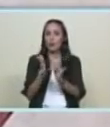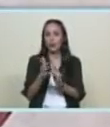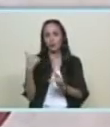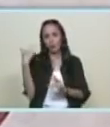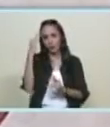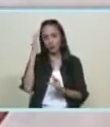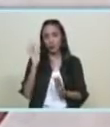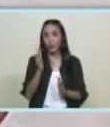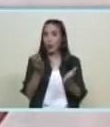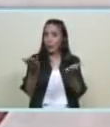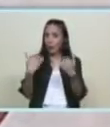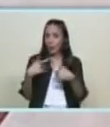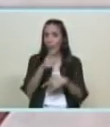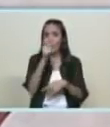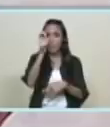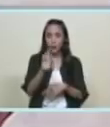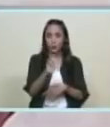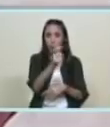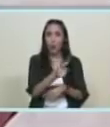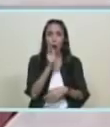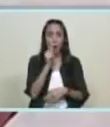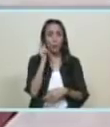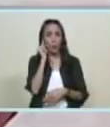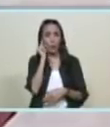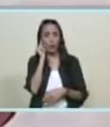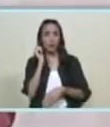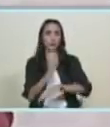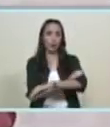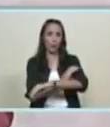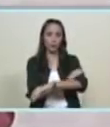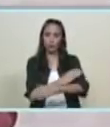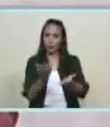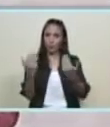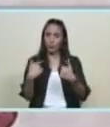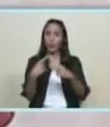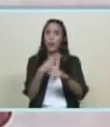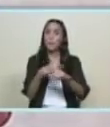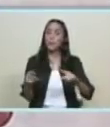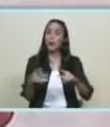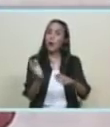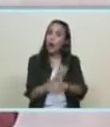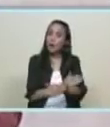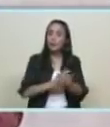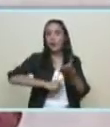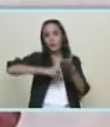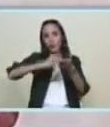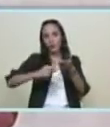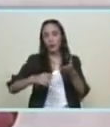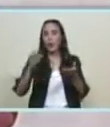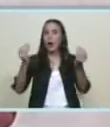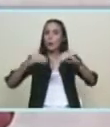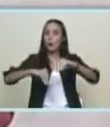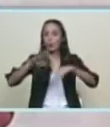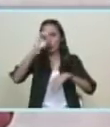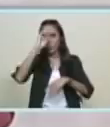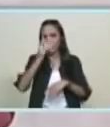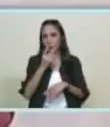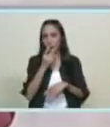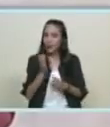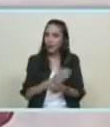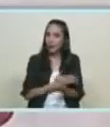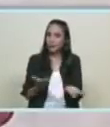candidato candidata de la oposición pero primero firma el documento de santo domingo de república dominicana